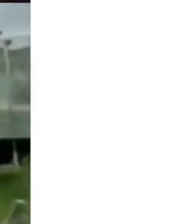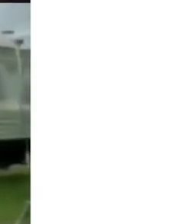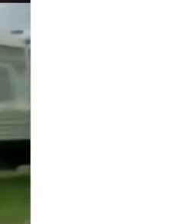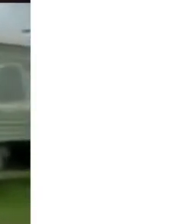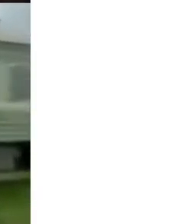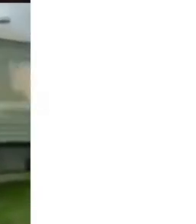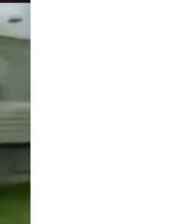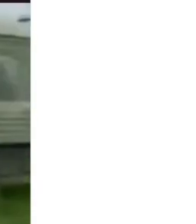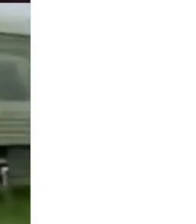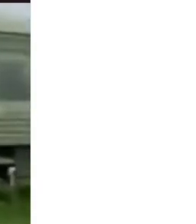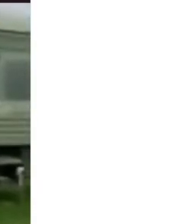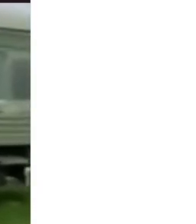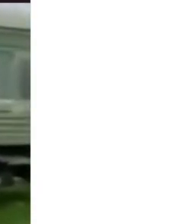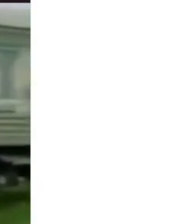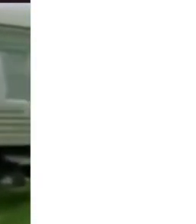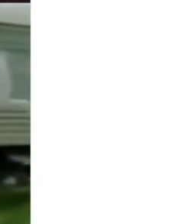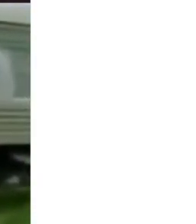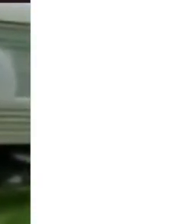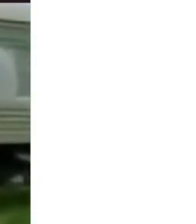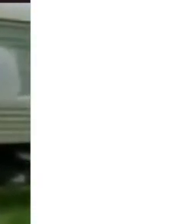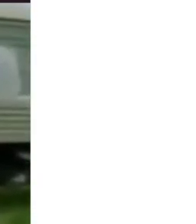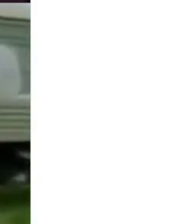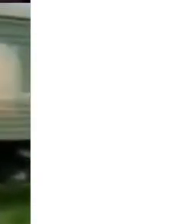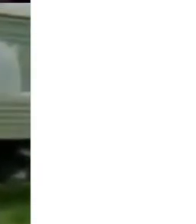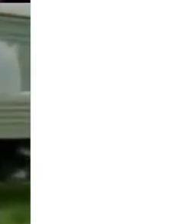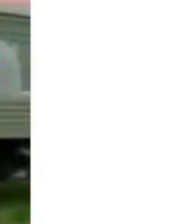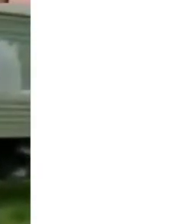me acompaña mi asesora,